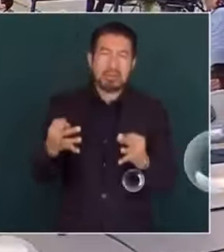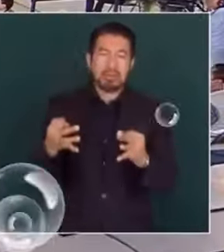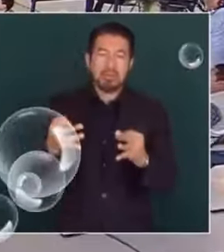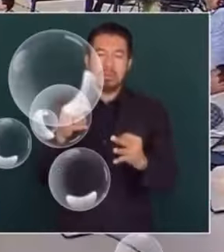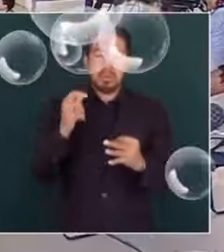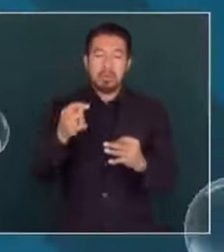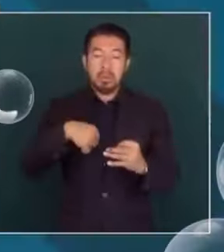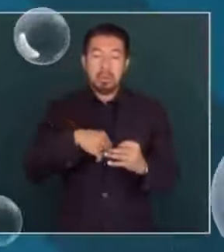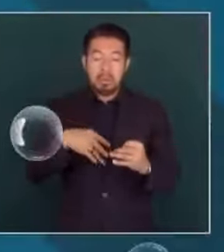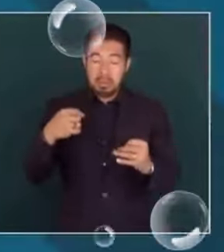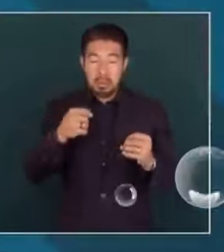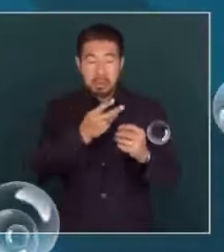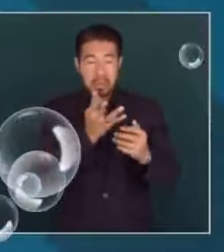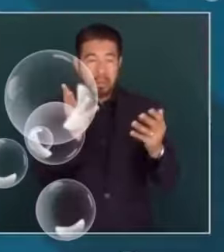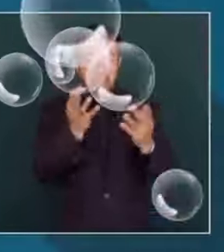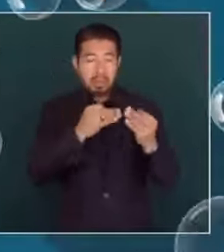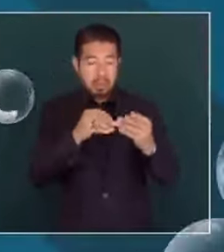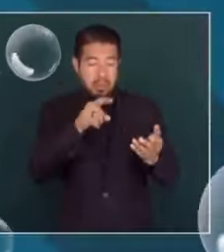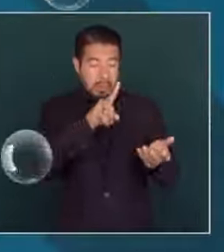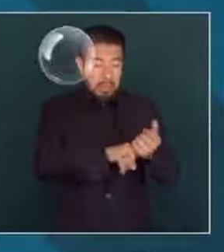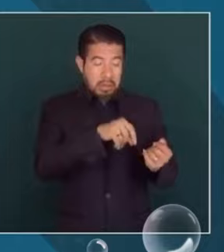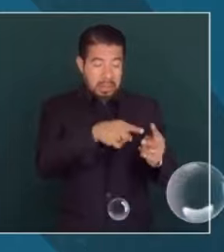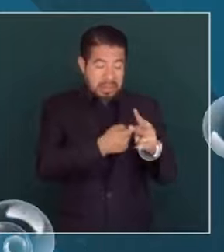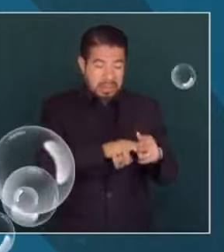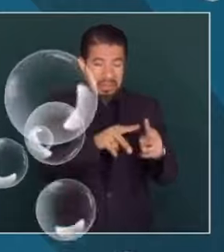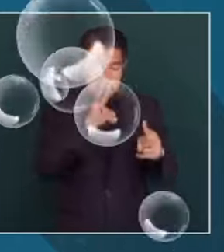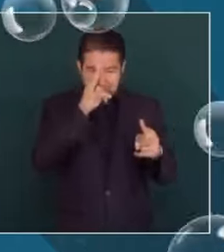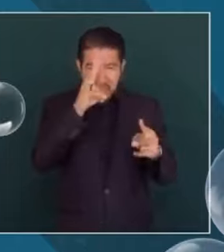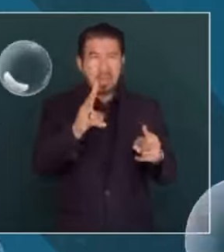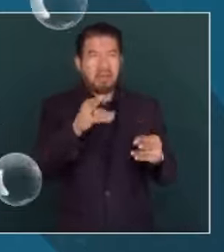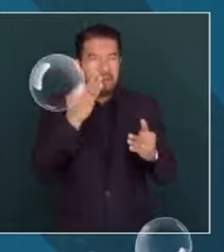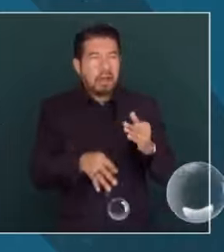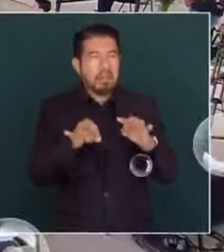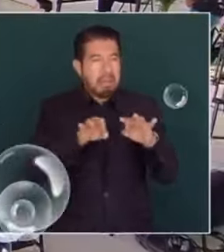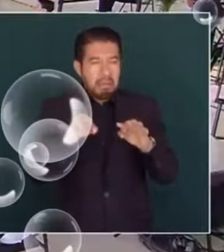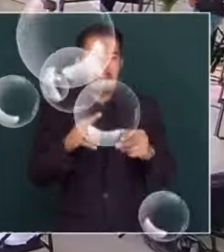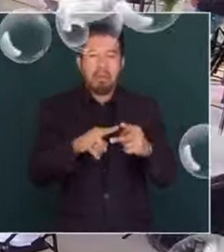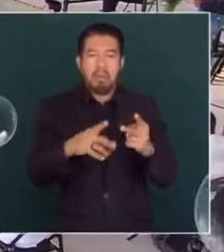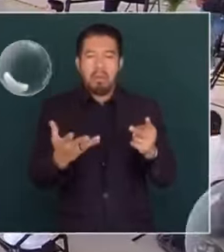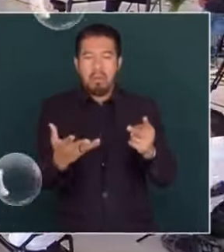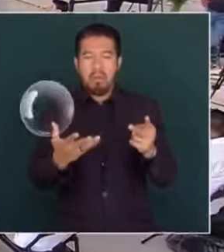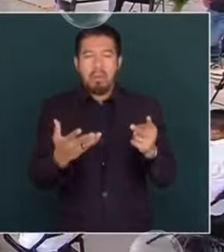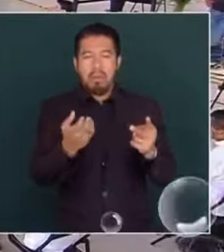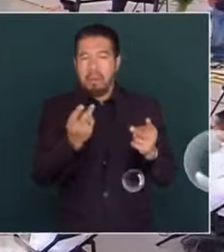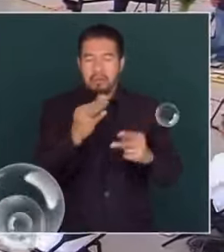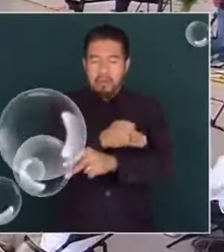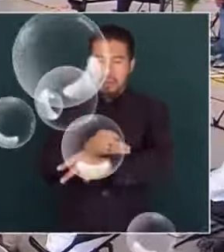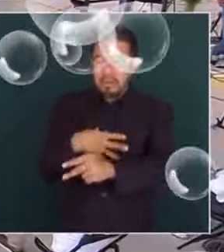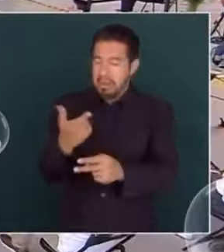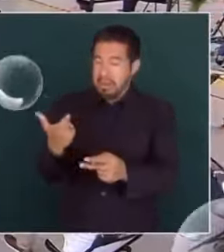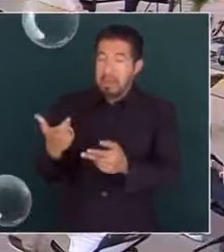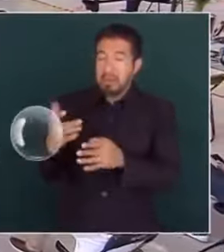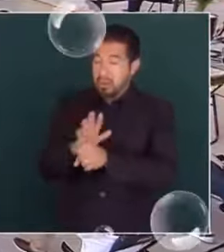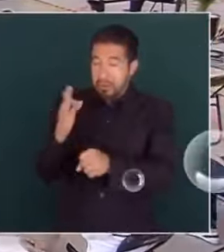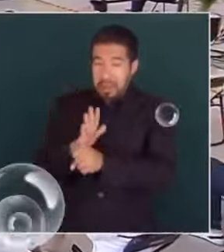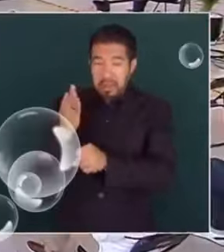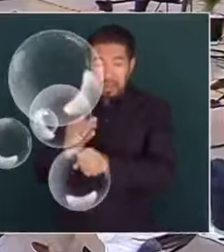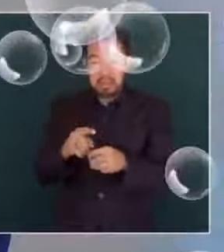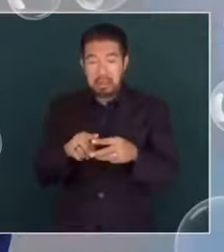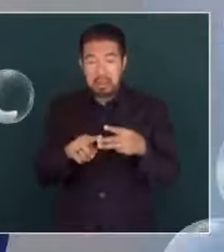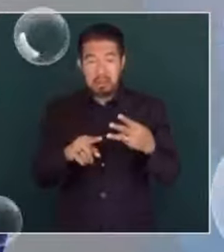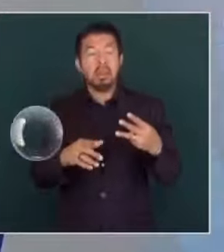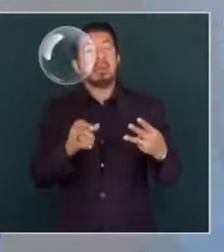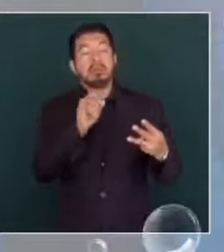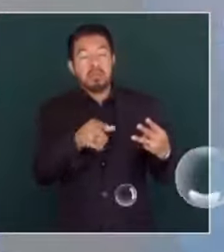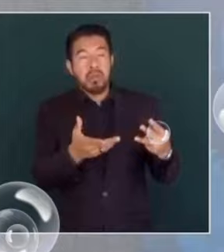humano, es atender las causas que originan la violencia. El que haya trabajo, el que las familias tengan ingresos suficientes, el que los jóvenes